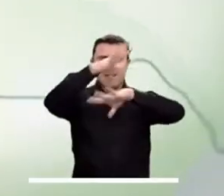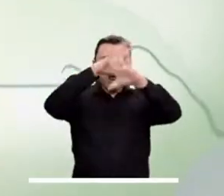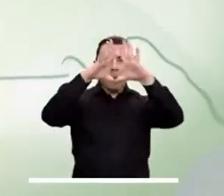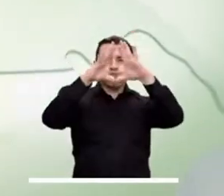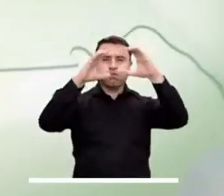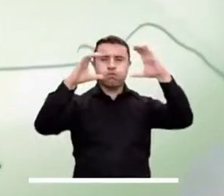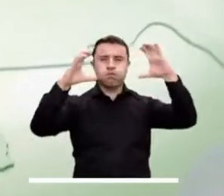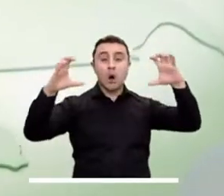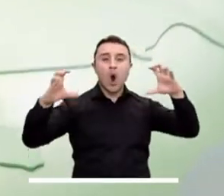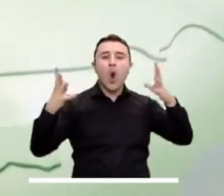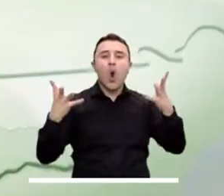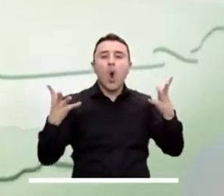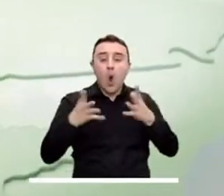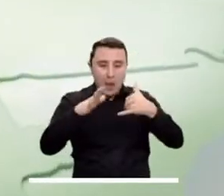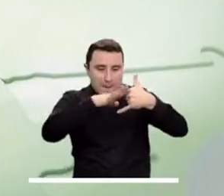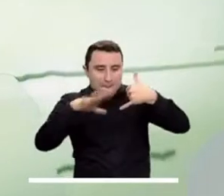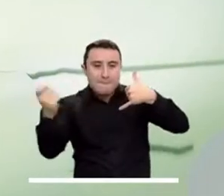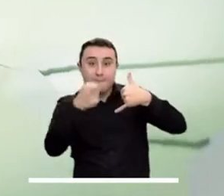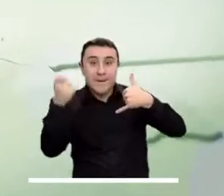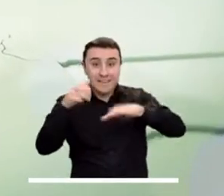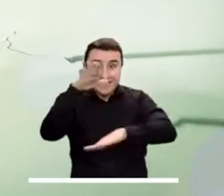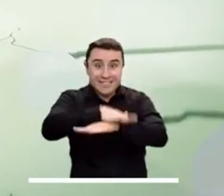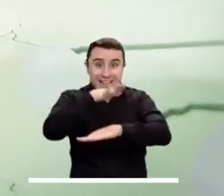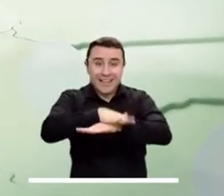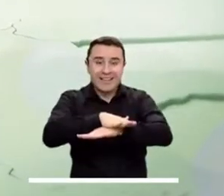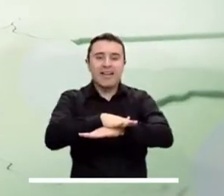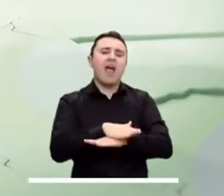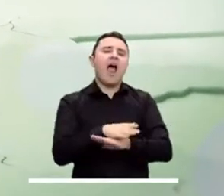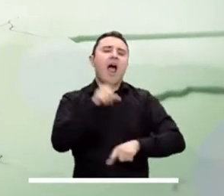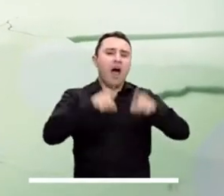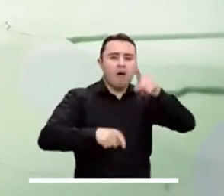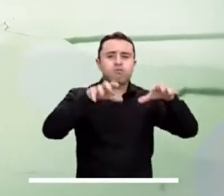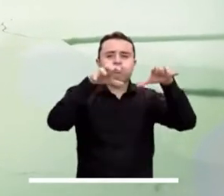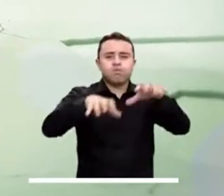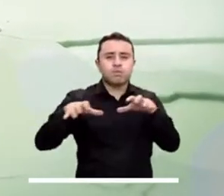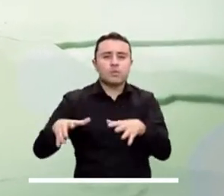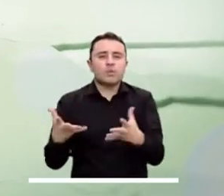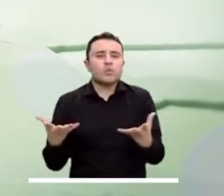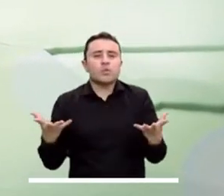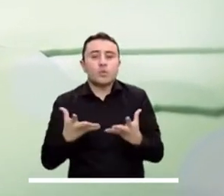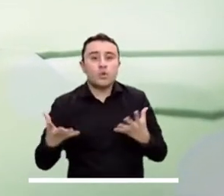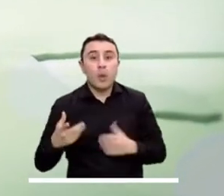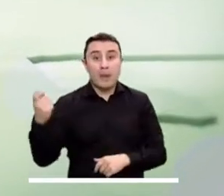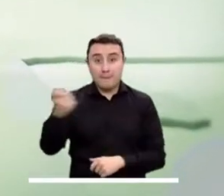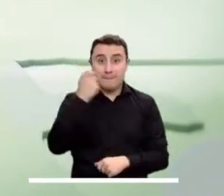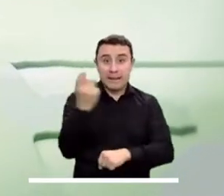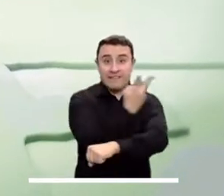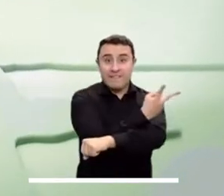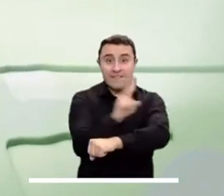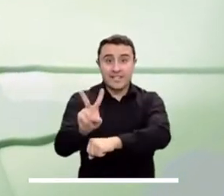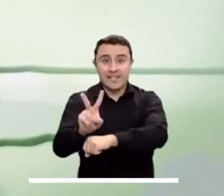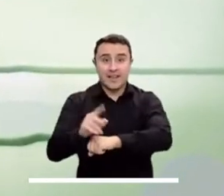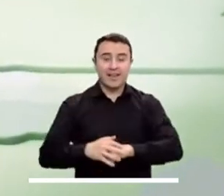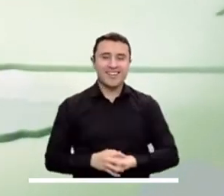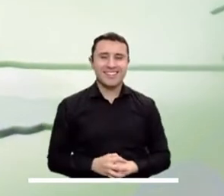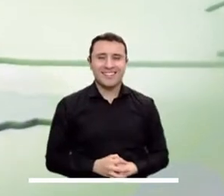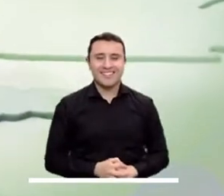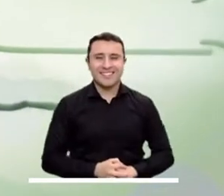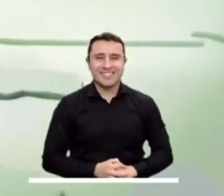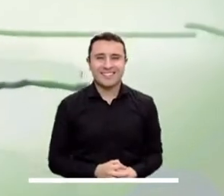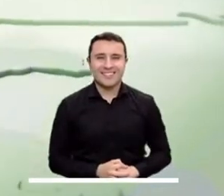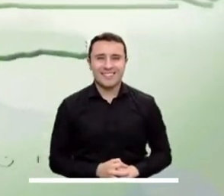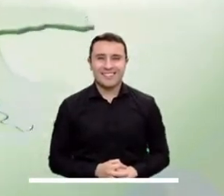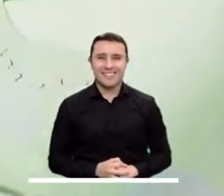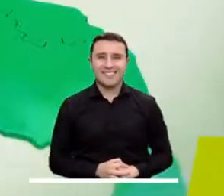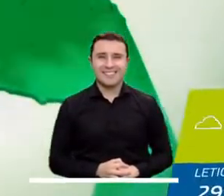Un cielo semi nublado se prevé para la Orinoquía durante la tarde y por lo tanto no se descartan algunas lluvias en sectores de Meta y